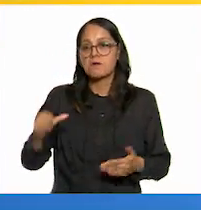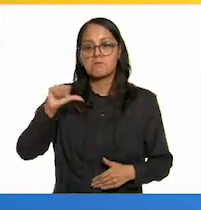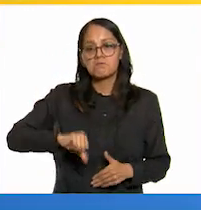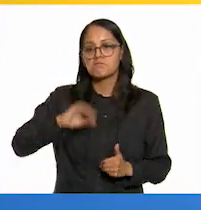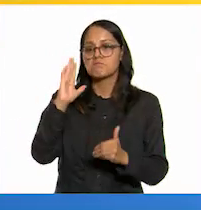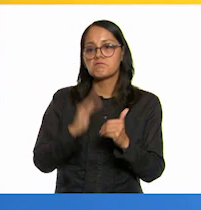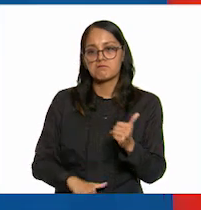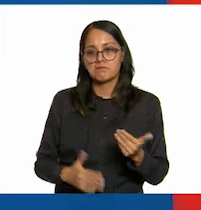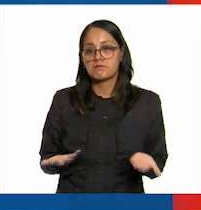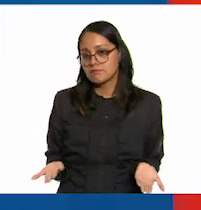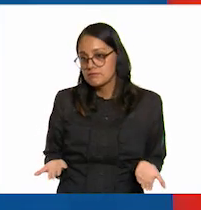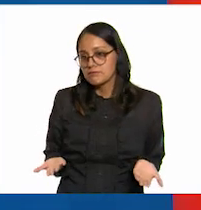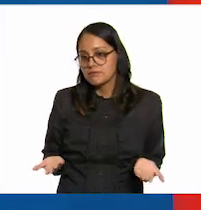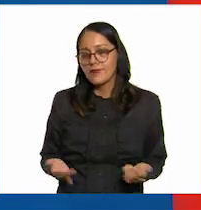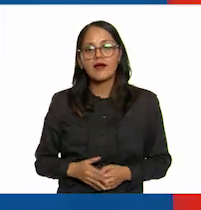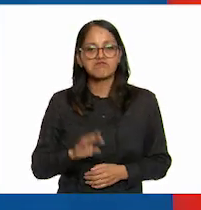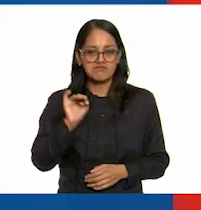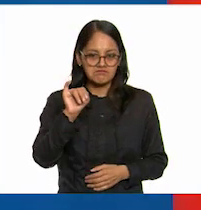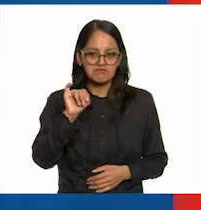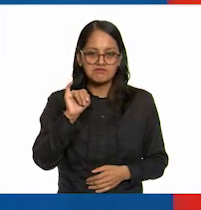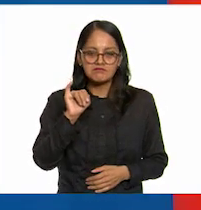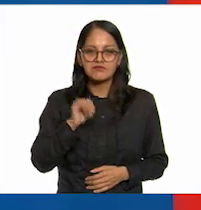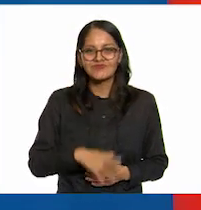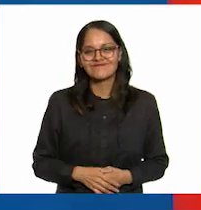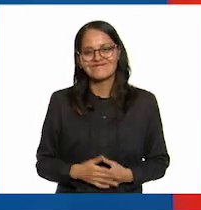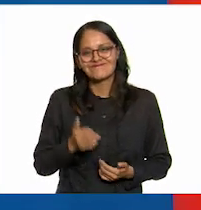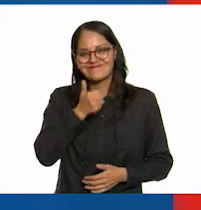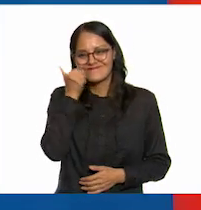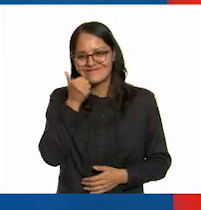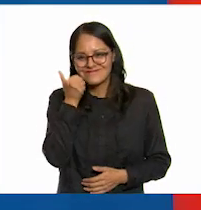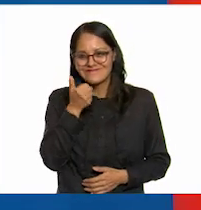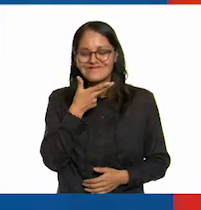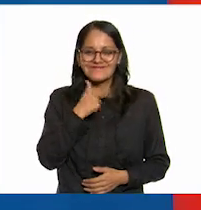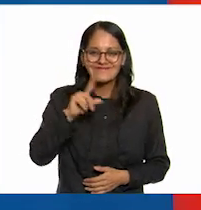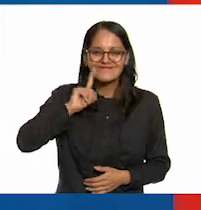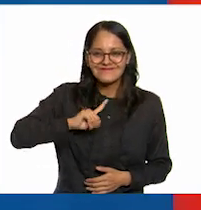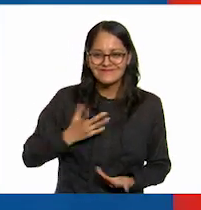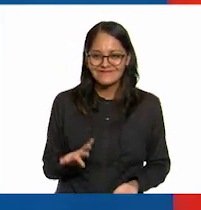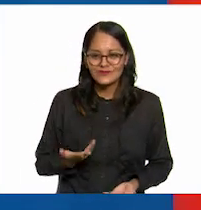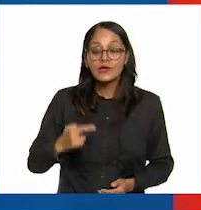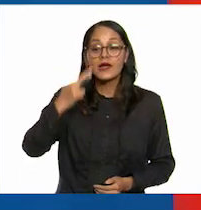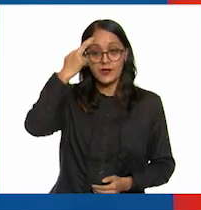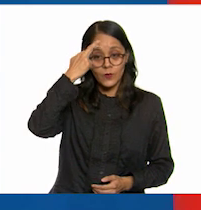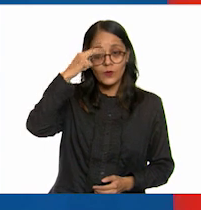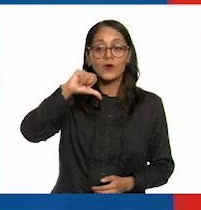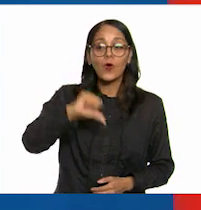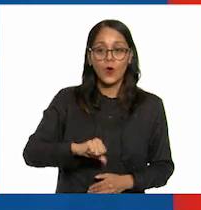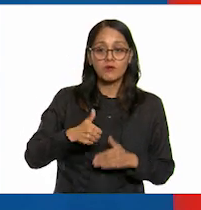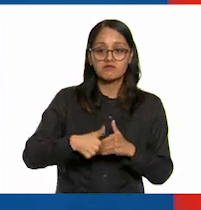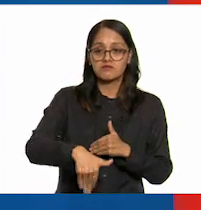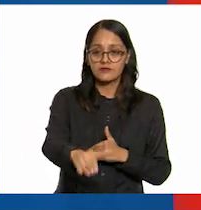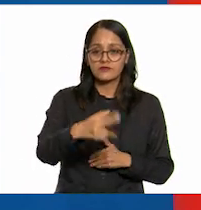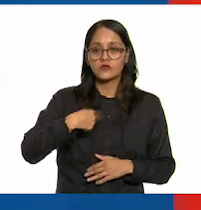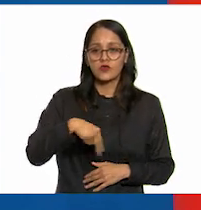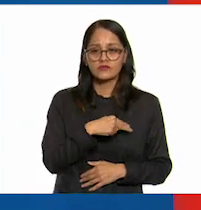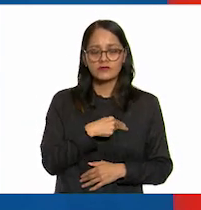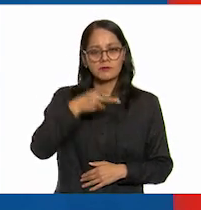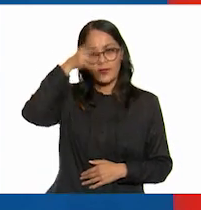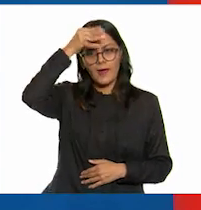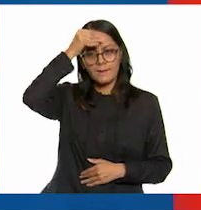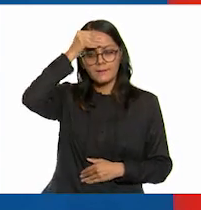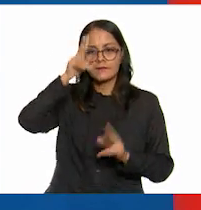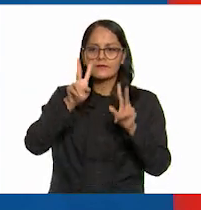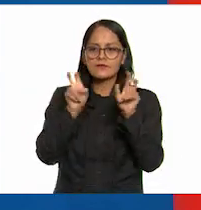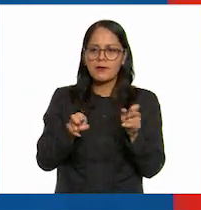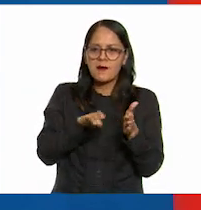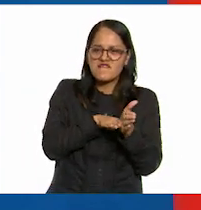concluido ¿no? así es alumnas y alumnos recuerden que hoy fortalecimos el conocimiento acerca